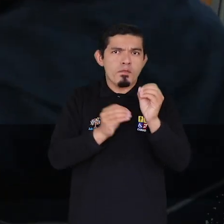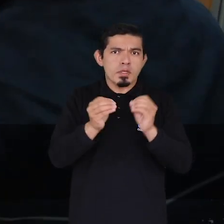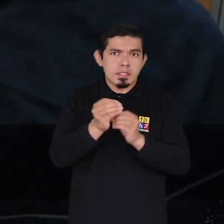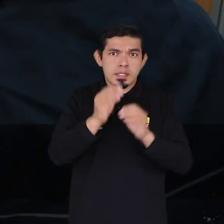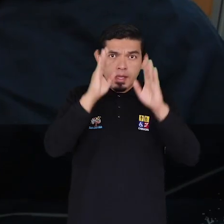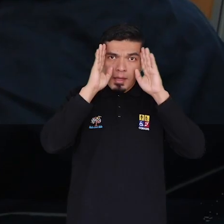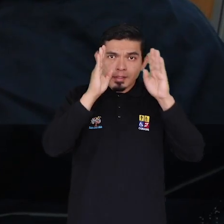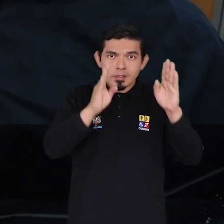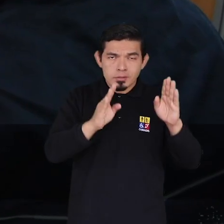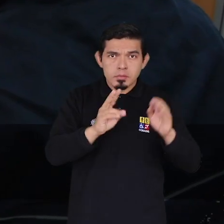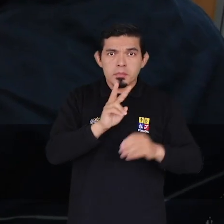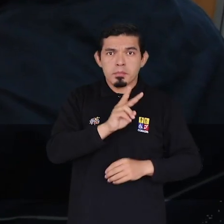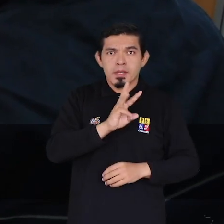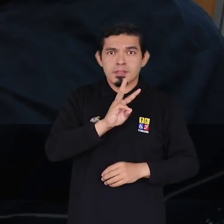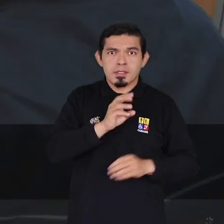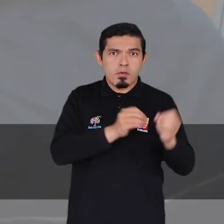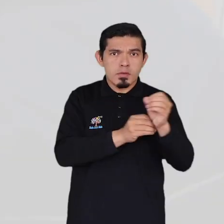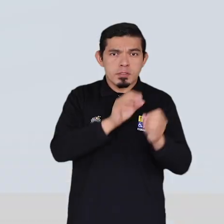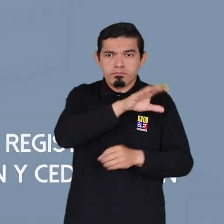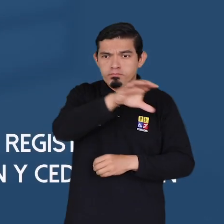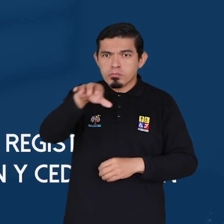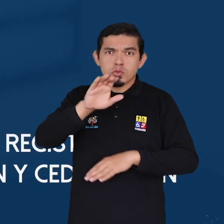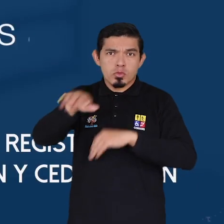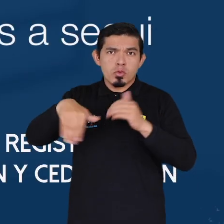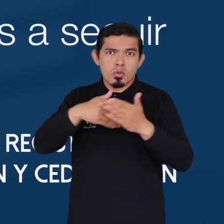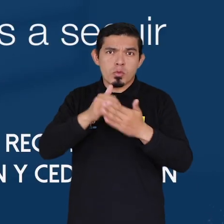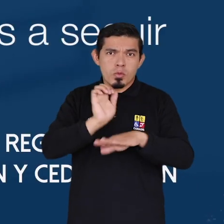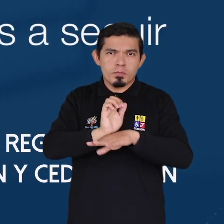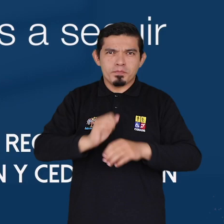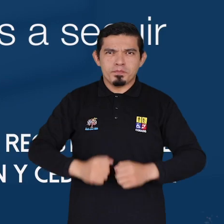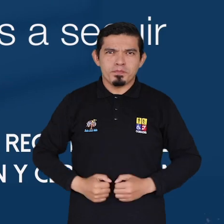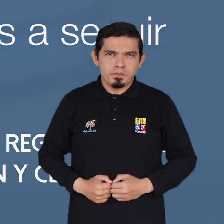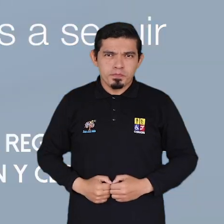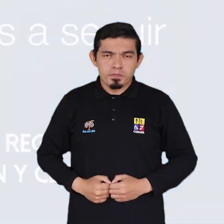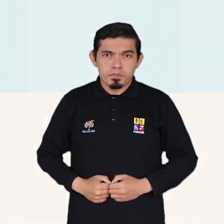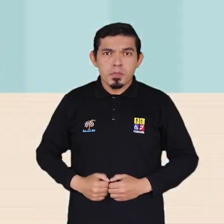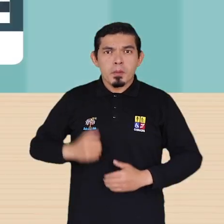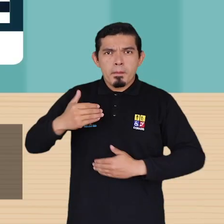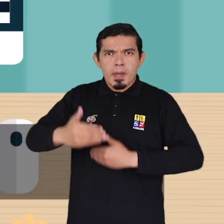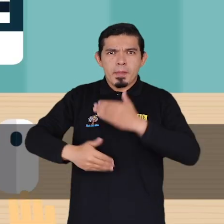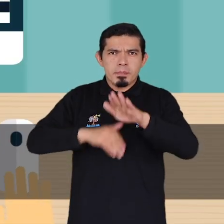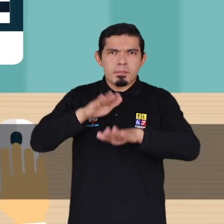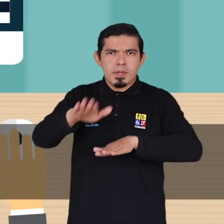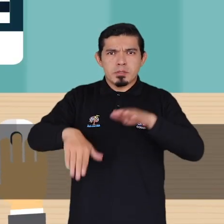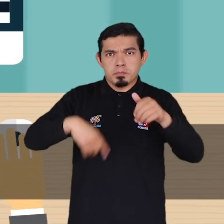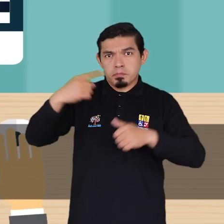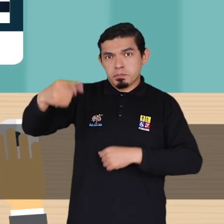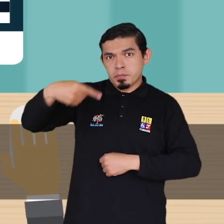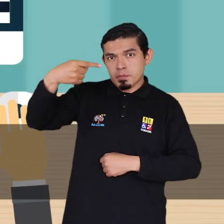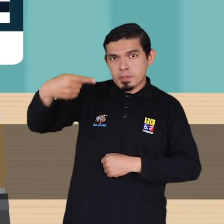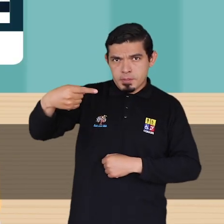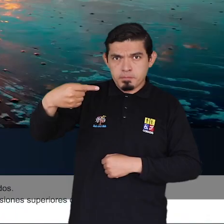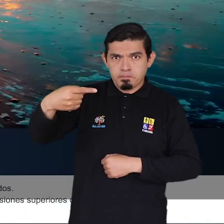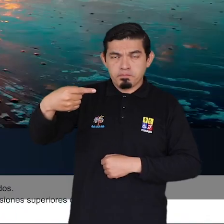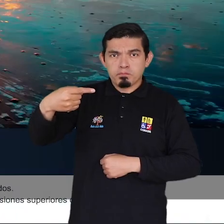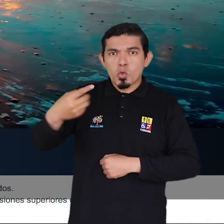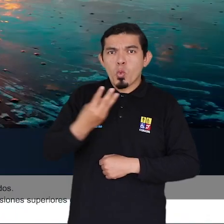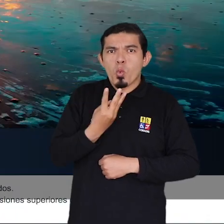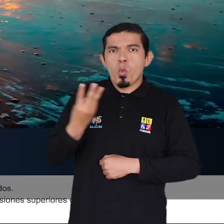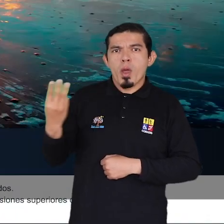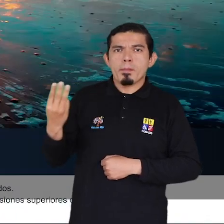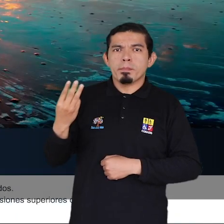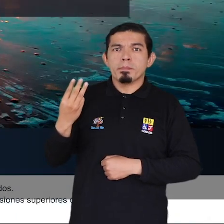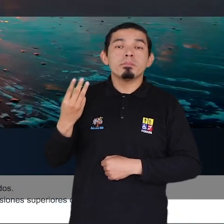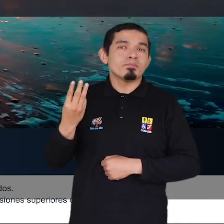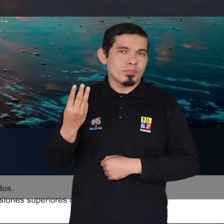26 agencias a nivel nacional. Pasos a seguir. Primero, acceda a la agencia virtual con su